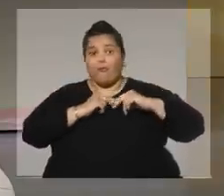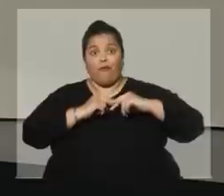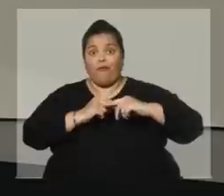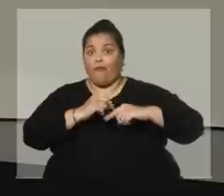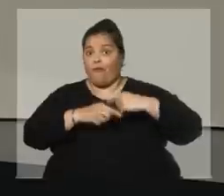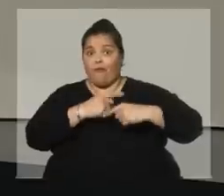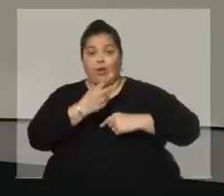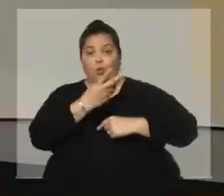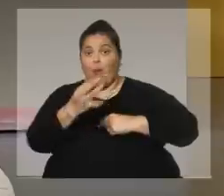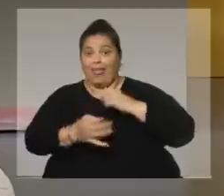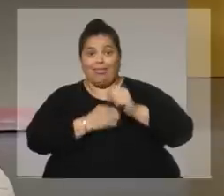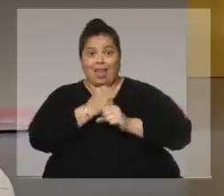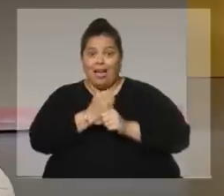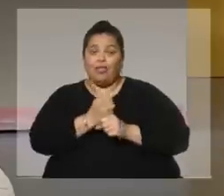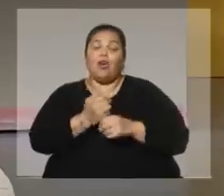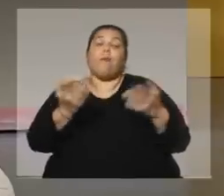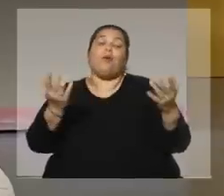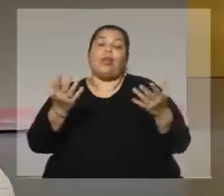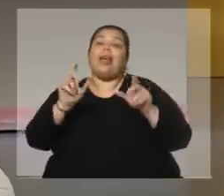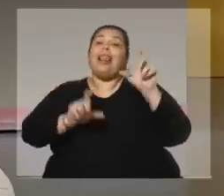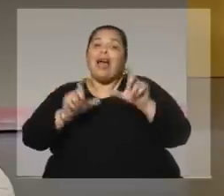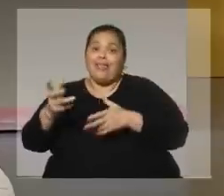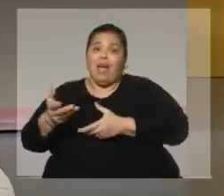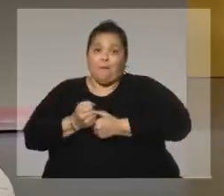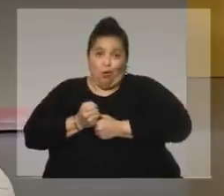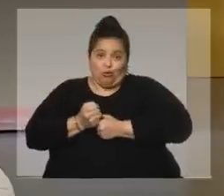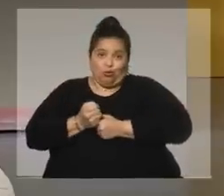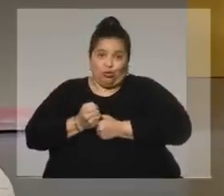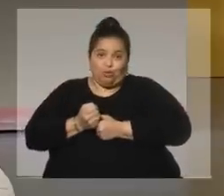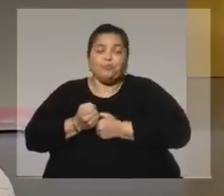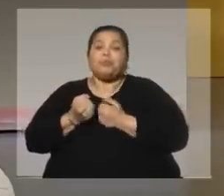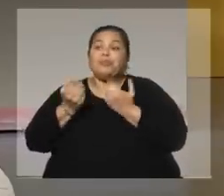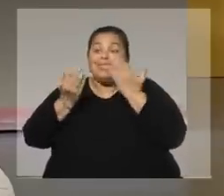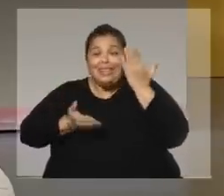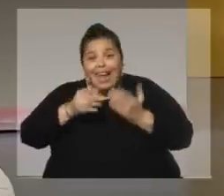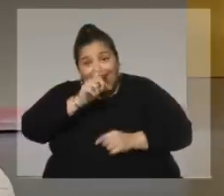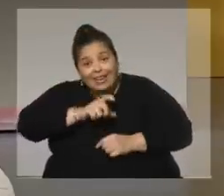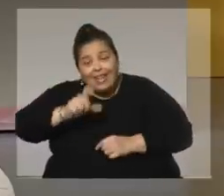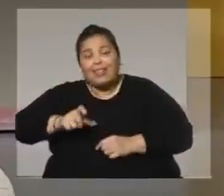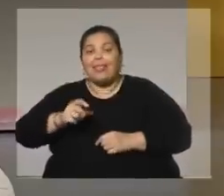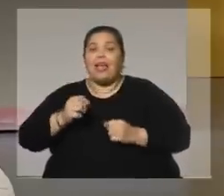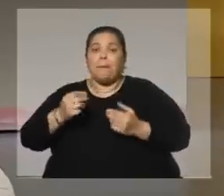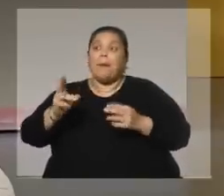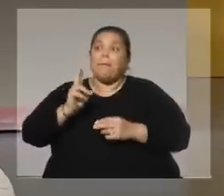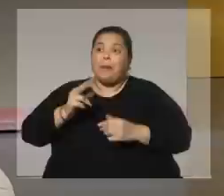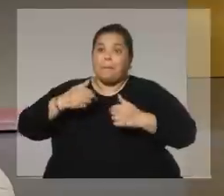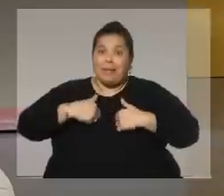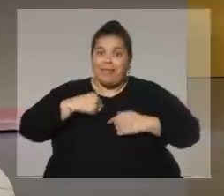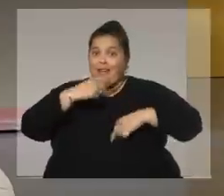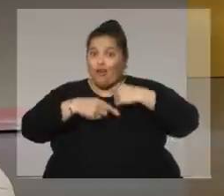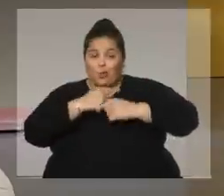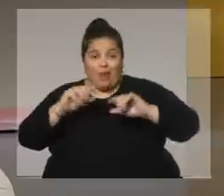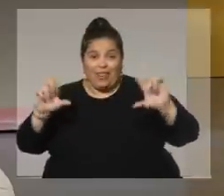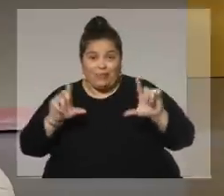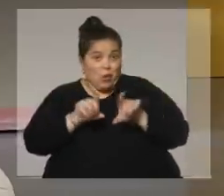es porque tengo el favor de la gente y la gente es la que me permite seguir frente a las cámaras como te lo permite a ti,